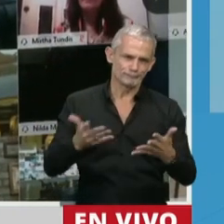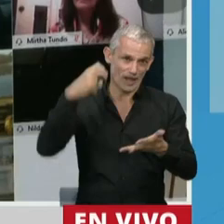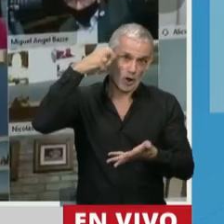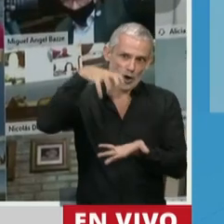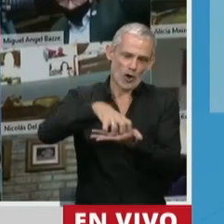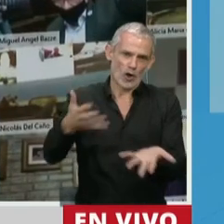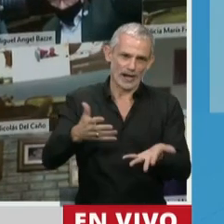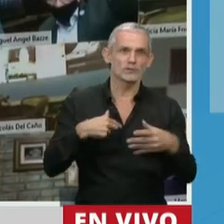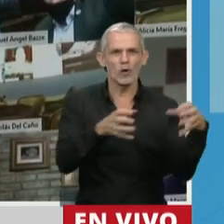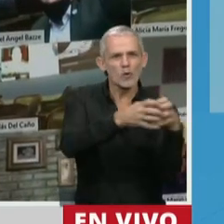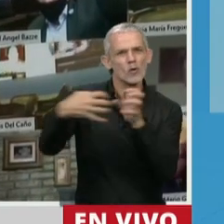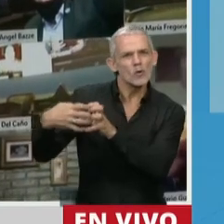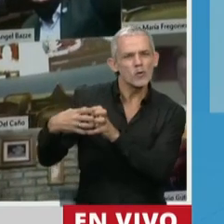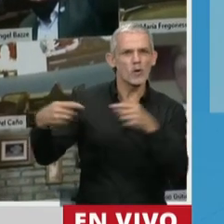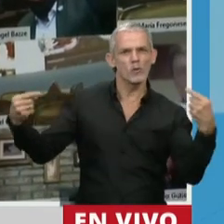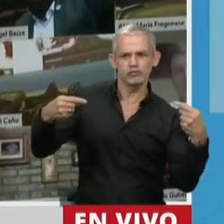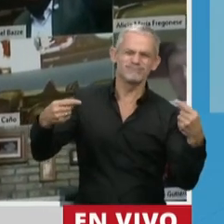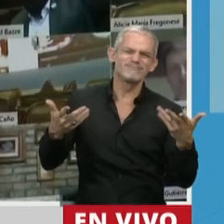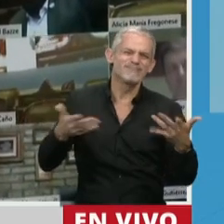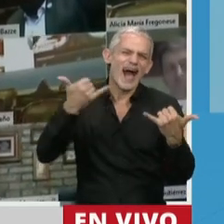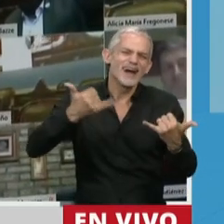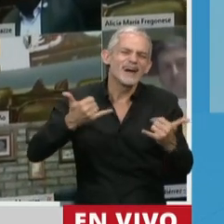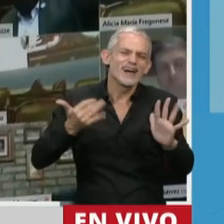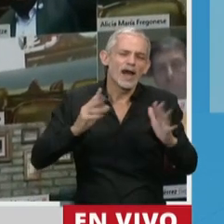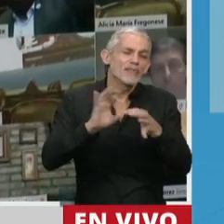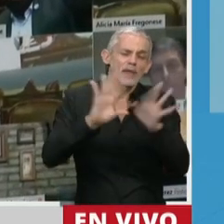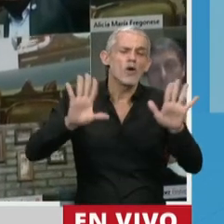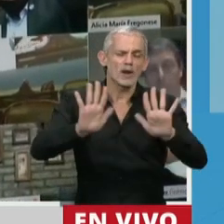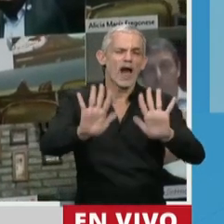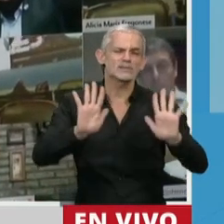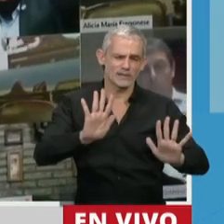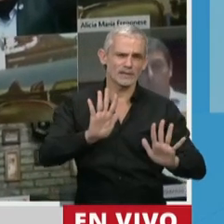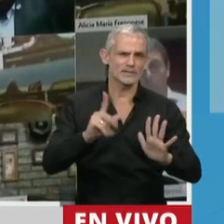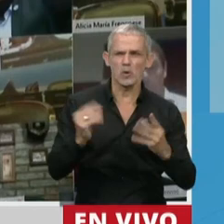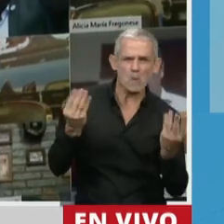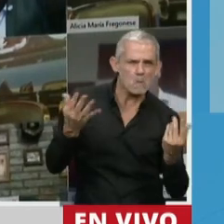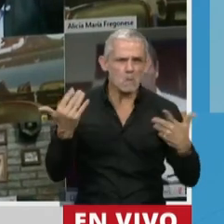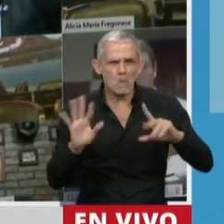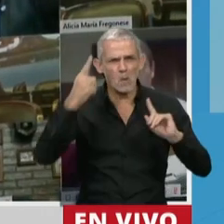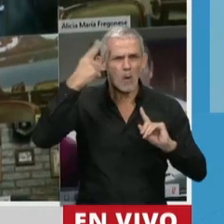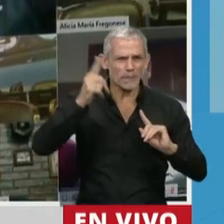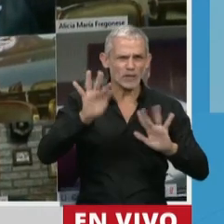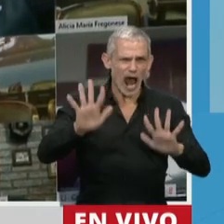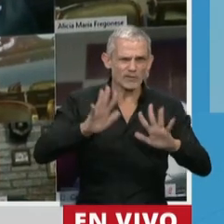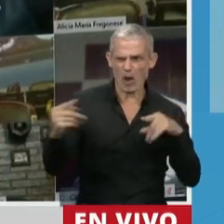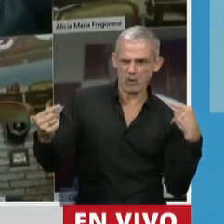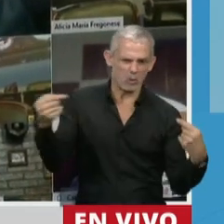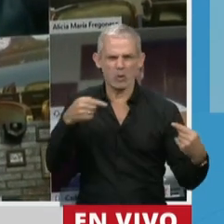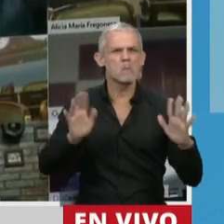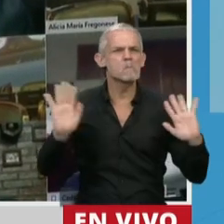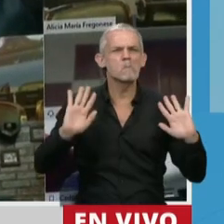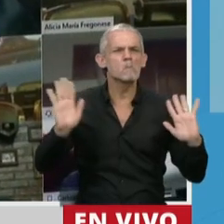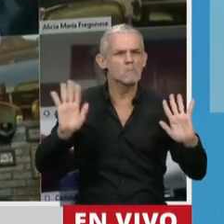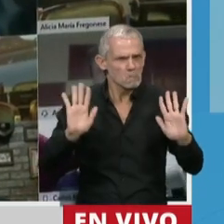estamos en partidos políticos o en frentes diferentes porque esto es parte de la democracia y que no hay que tenerle miedo a eso ni pensar que esto significa un